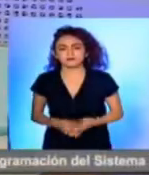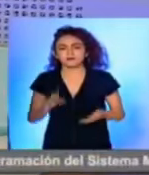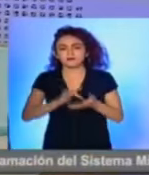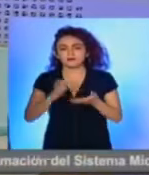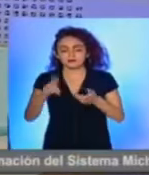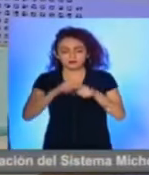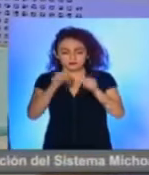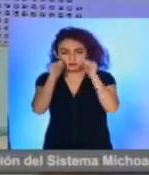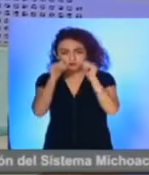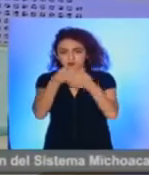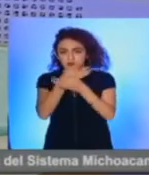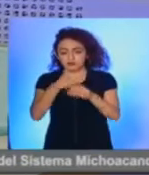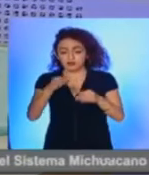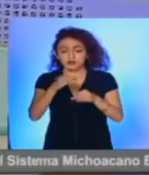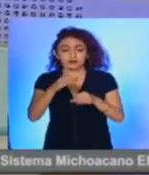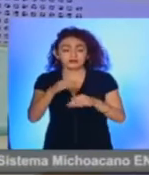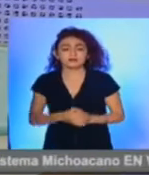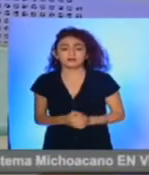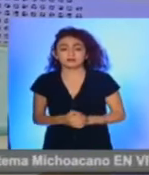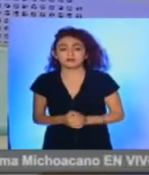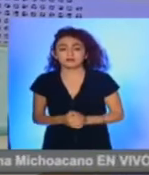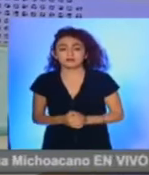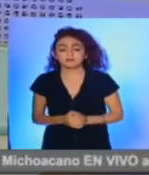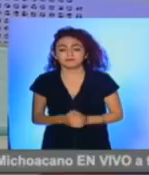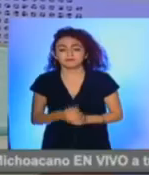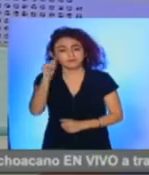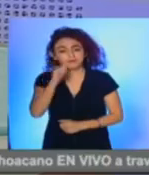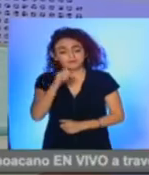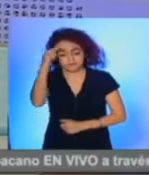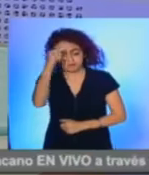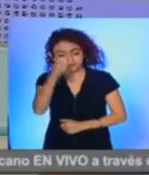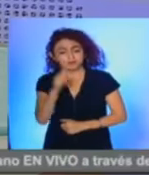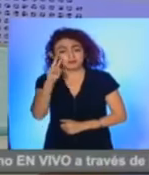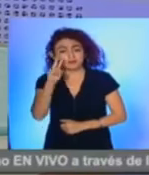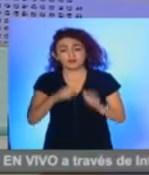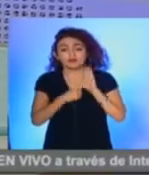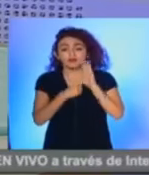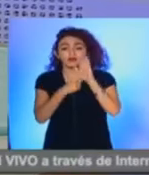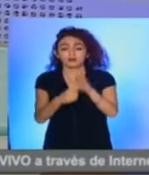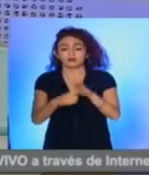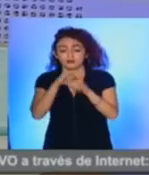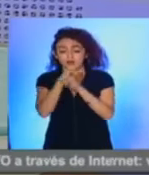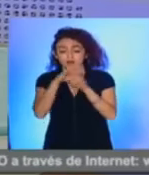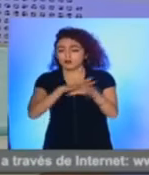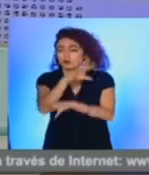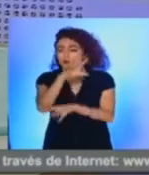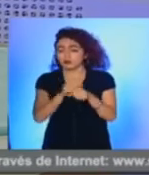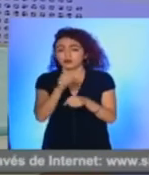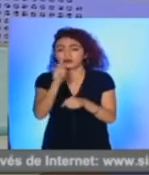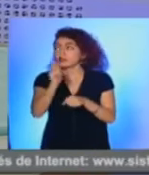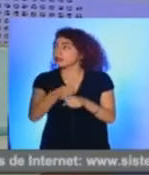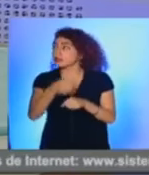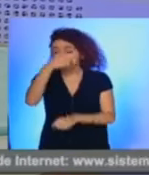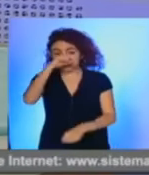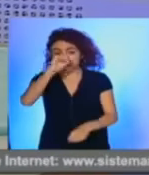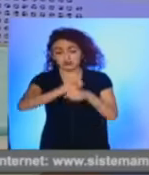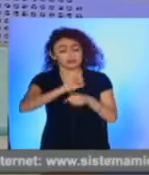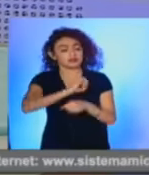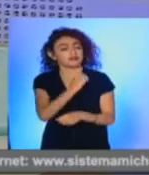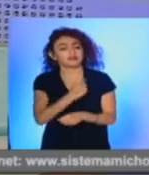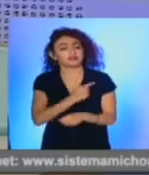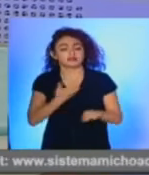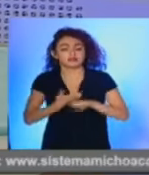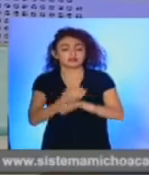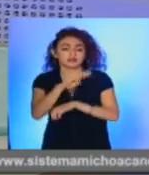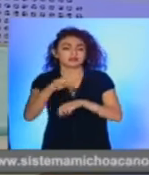Gracias por continuar con nosotros en SM Noticias. Y como cada noche, le presento el reporte de la Secretaría de Salud del